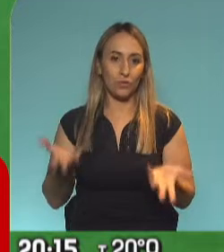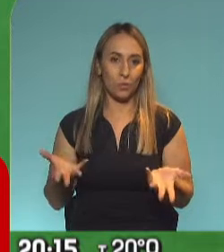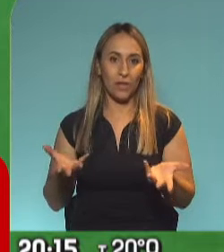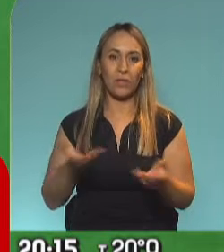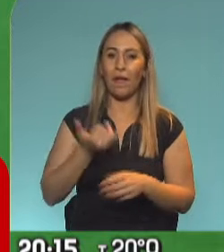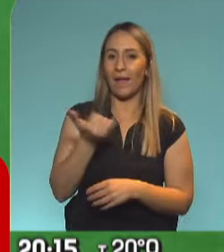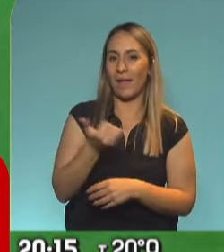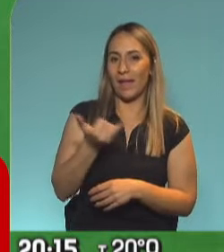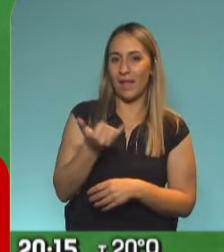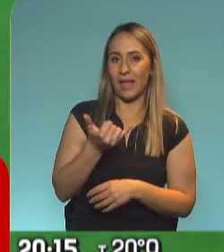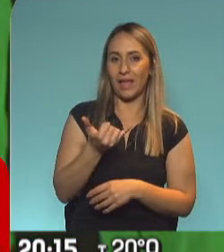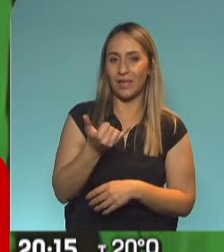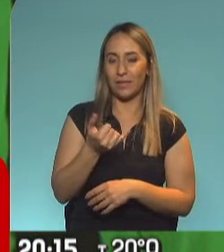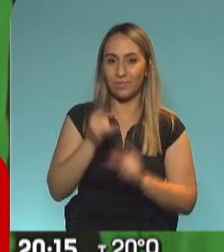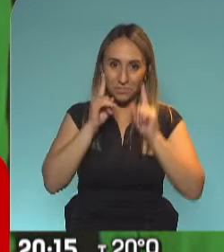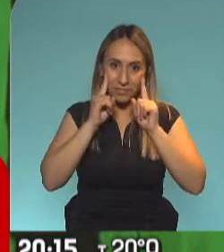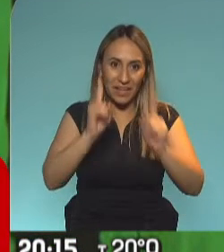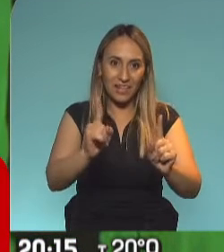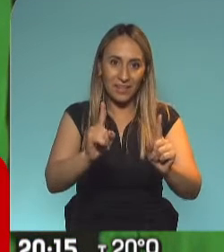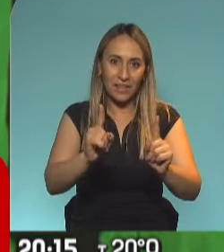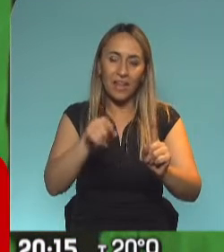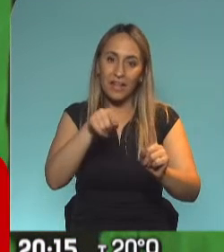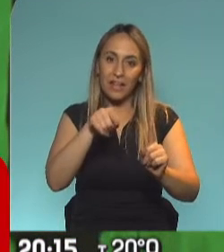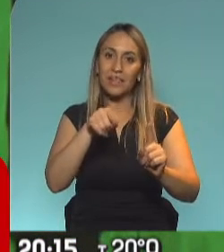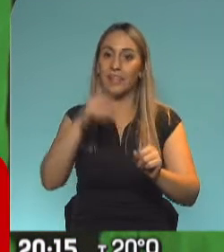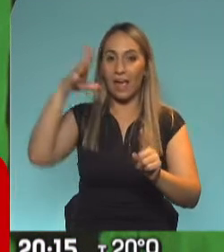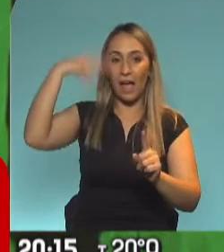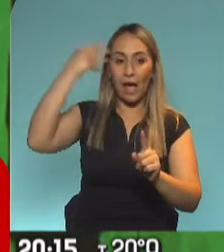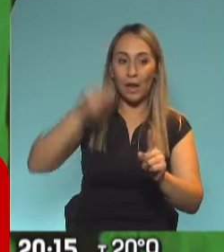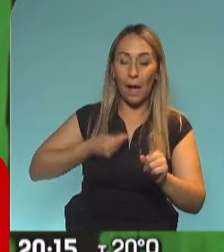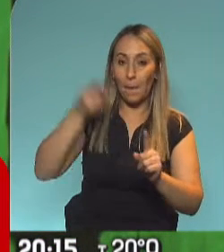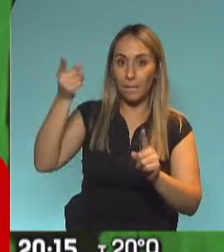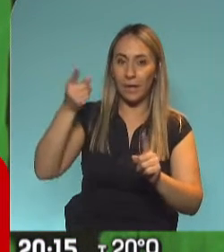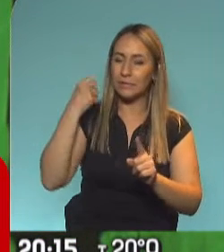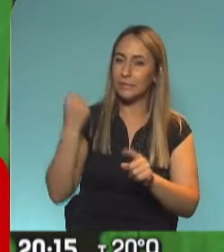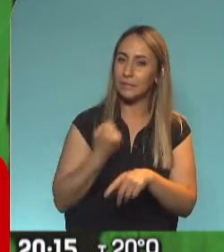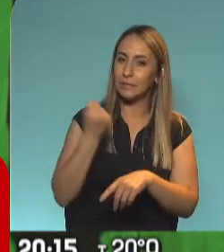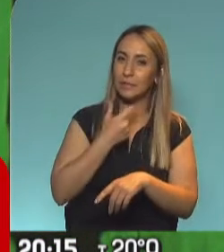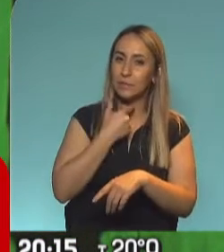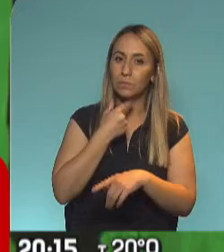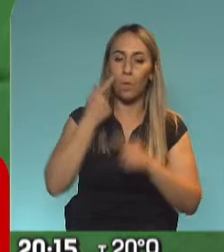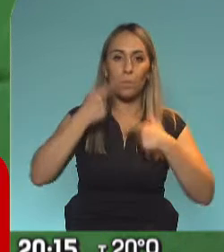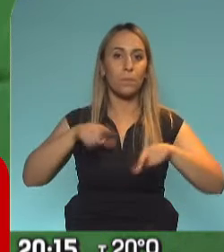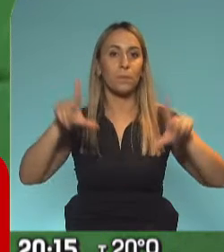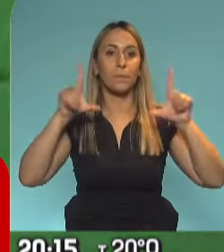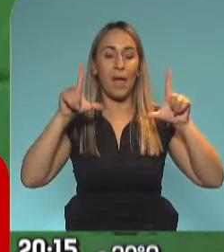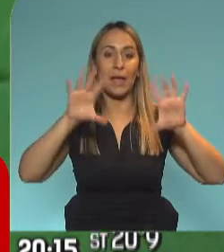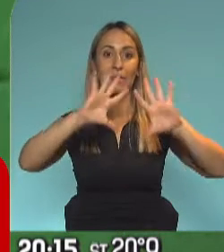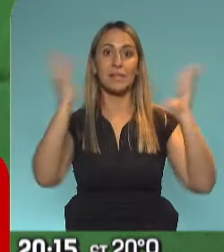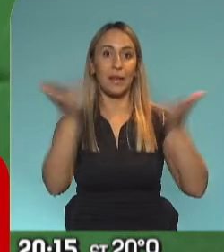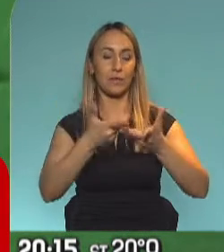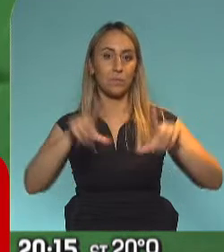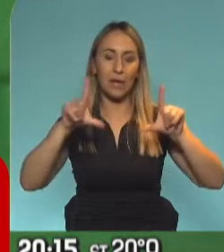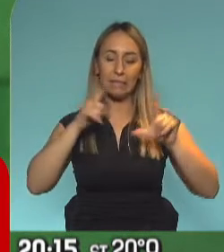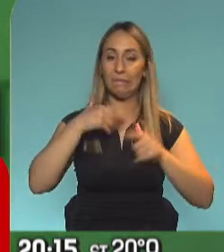hay una centralidad puesta también en la imagen de Arabia Saudita que intenta mejorar su imagen a nivel internacional, recordemos que el año